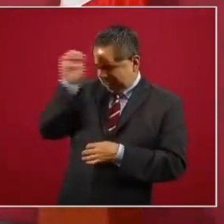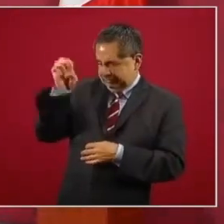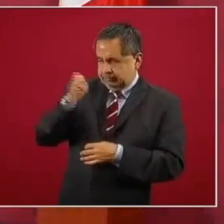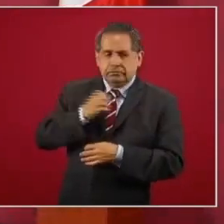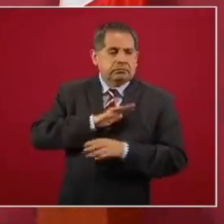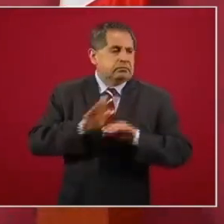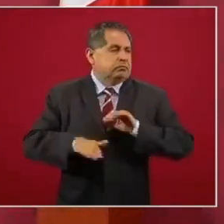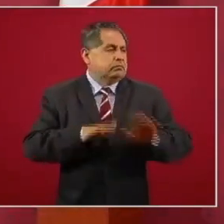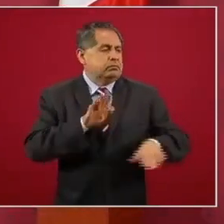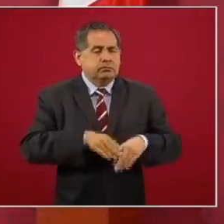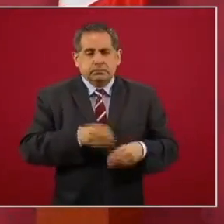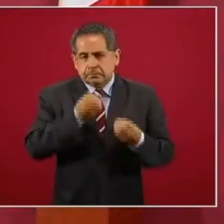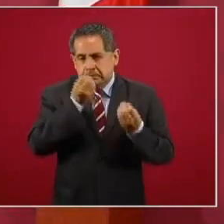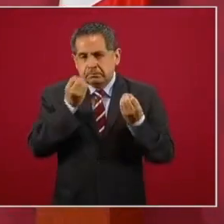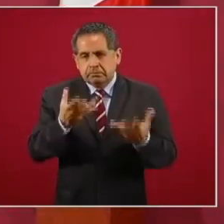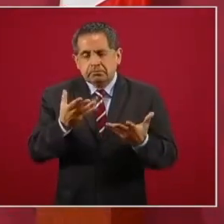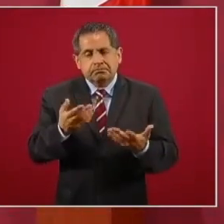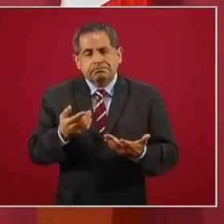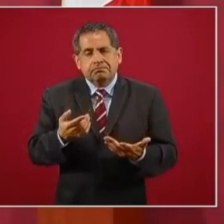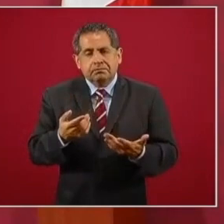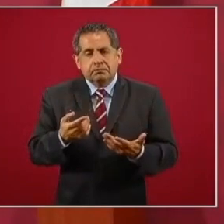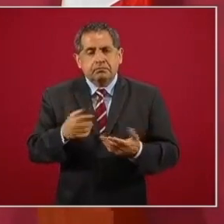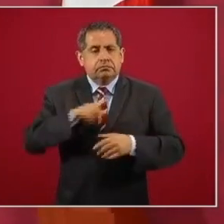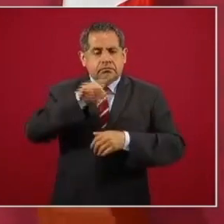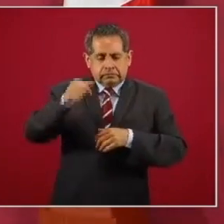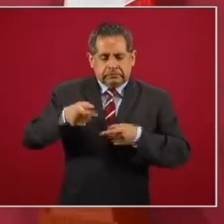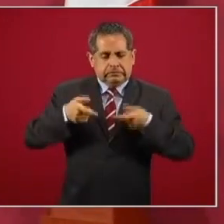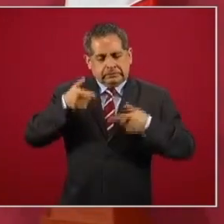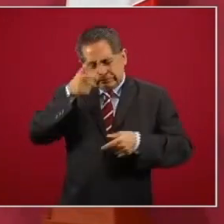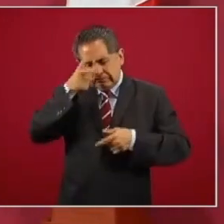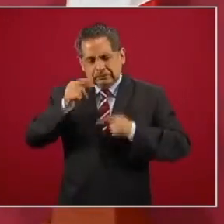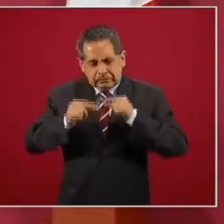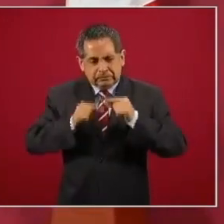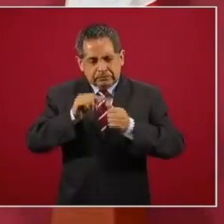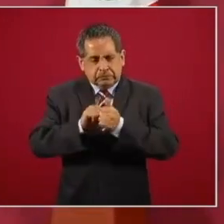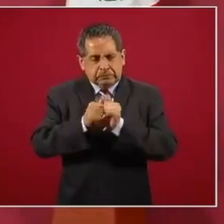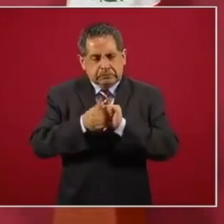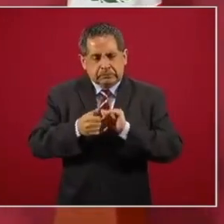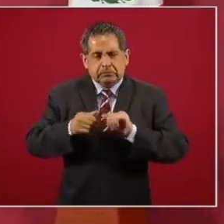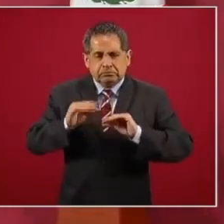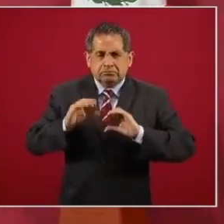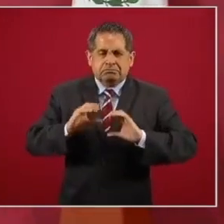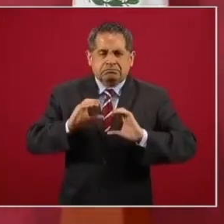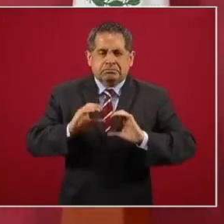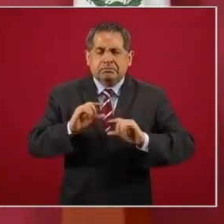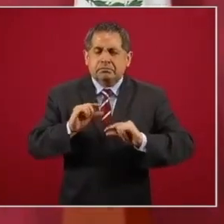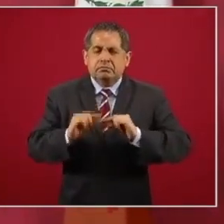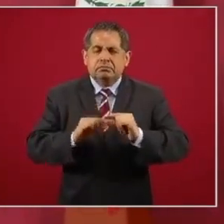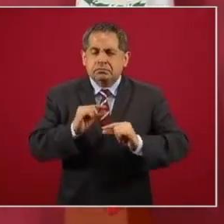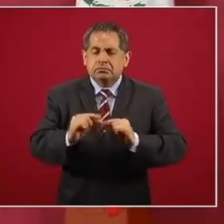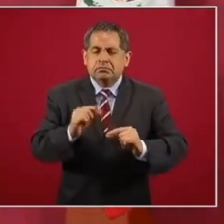se fue controlando en México.